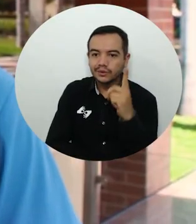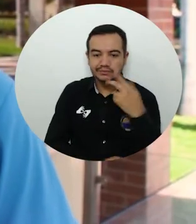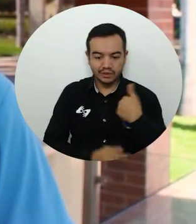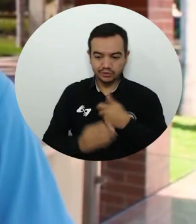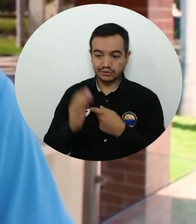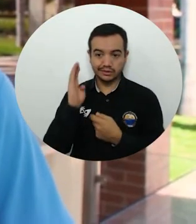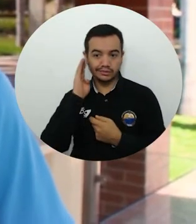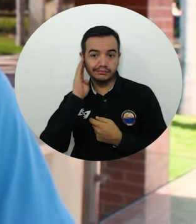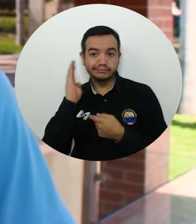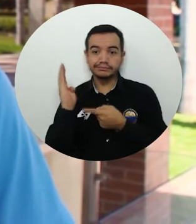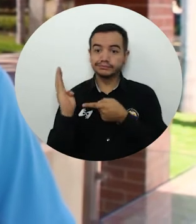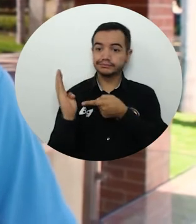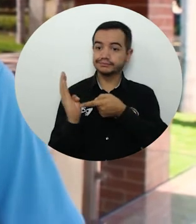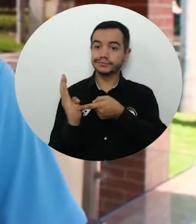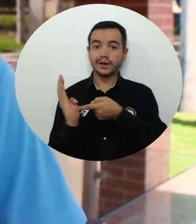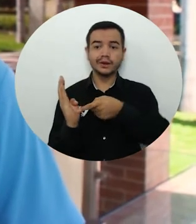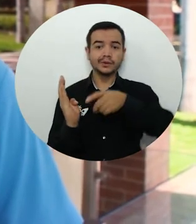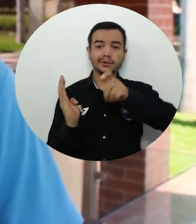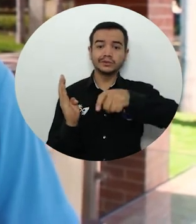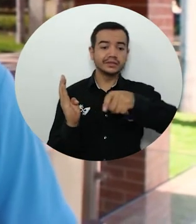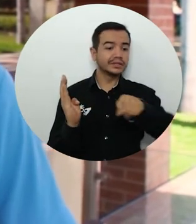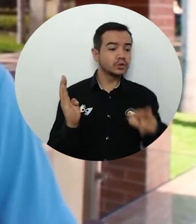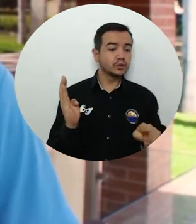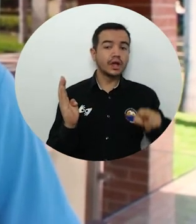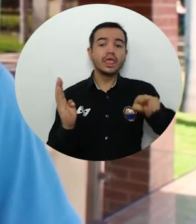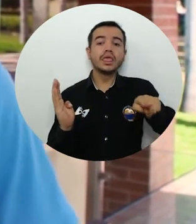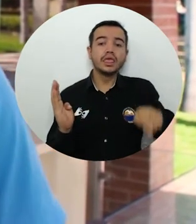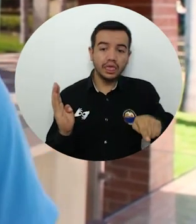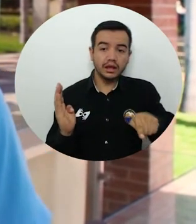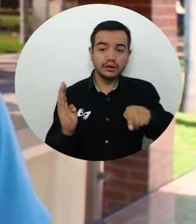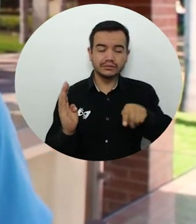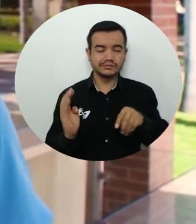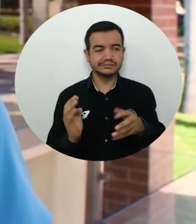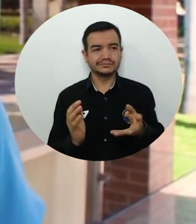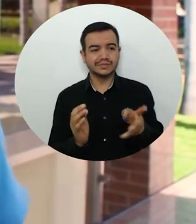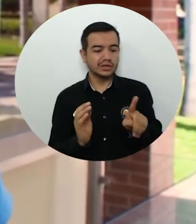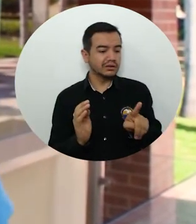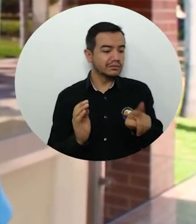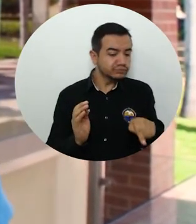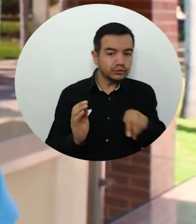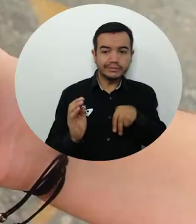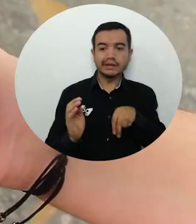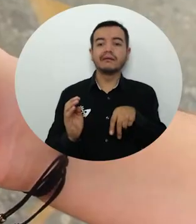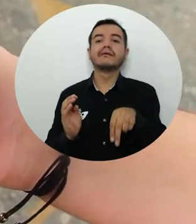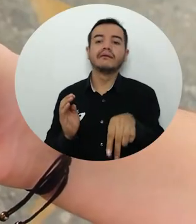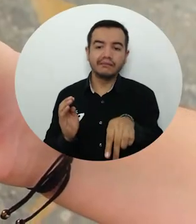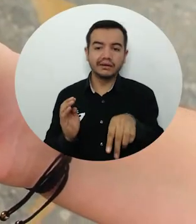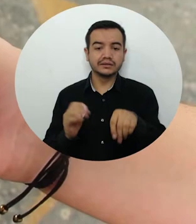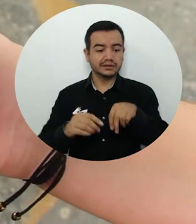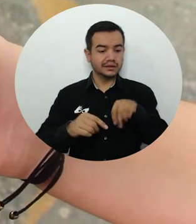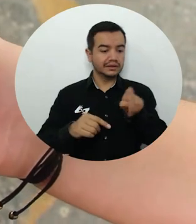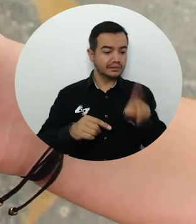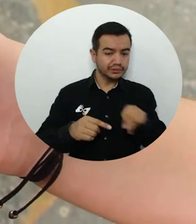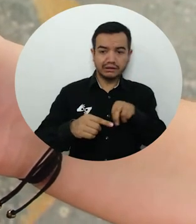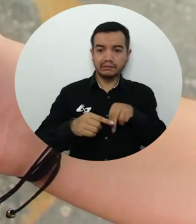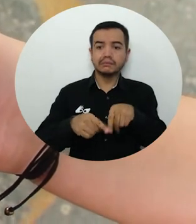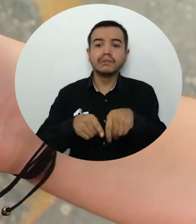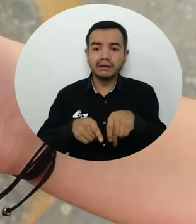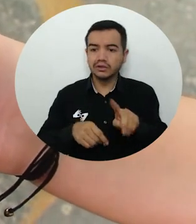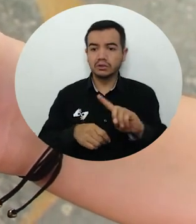no tendríamos que exponernos tocando los torniquetes y con eso